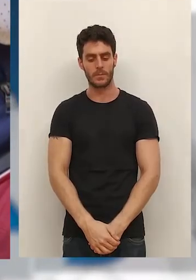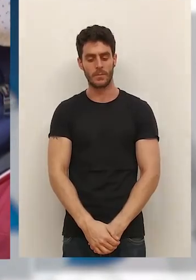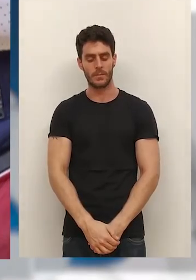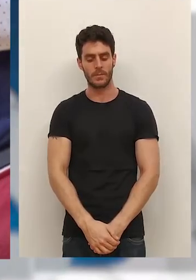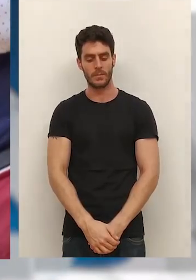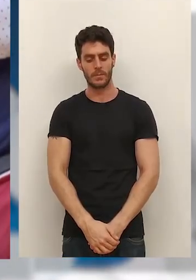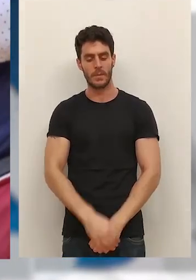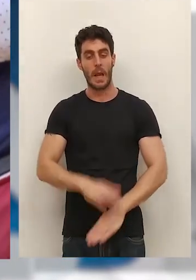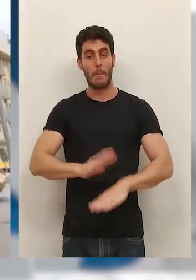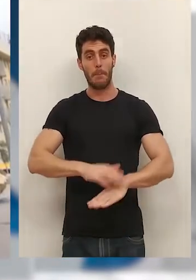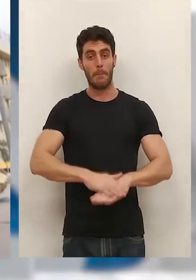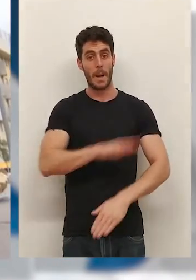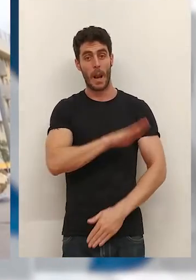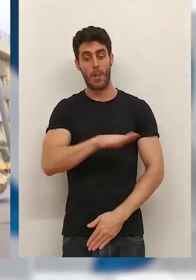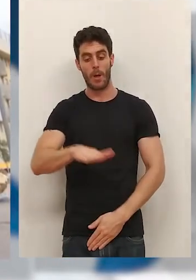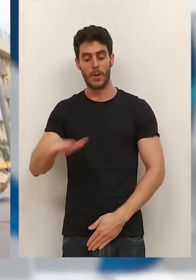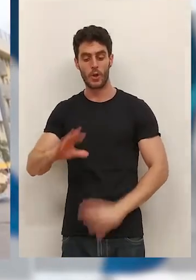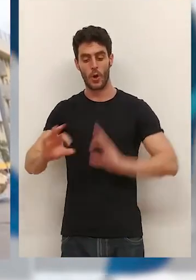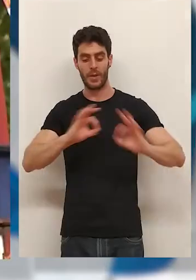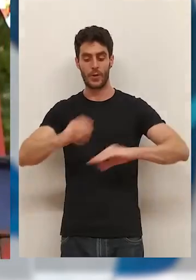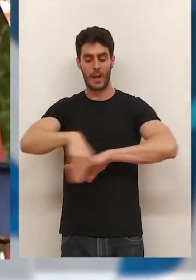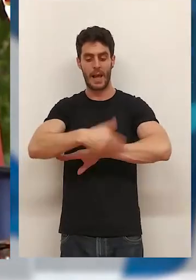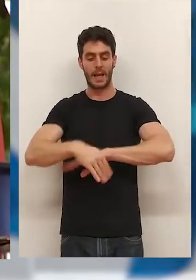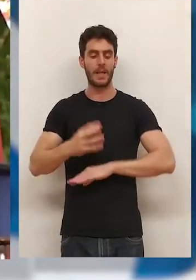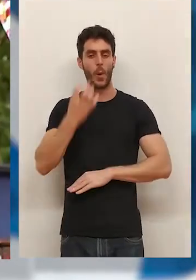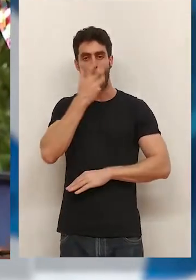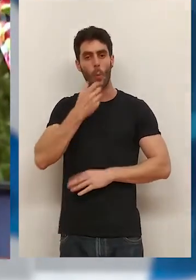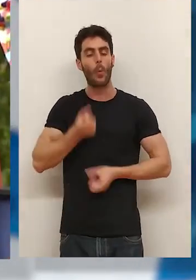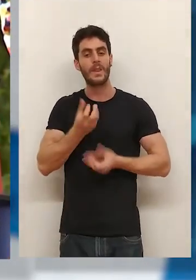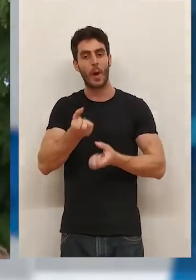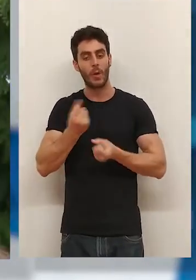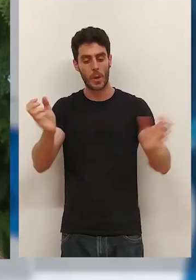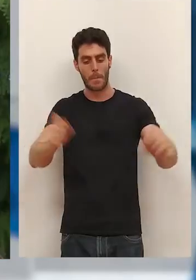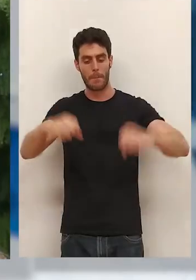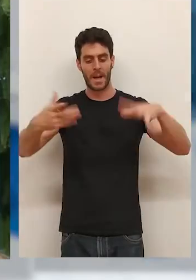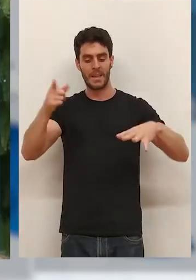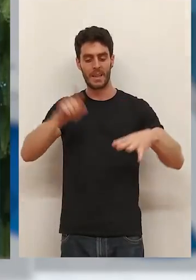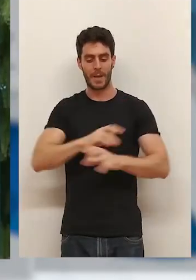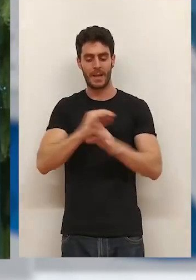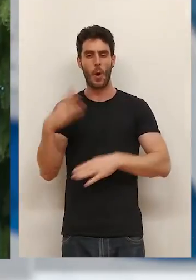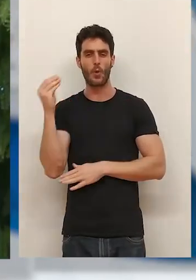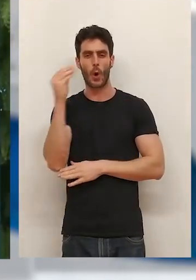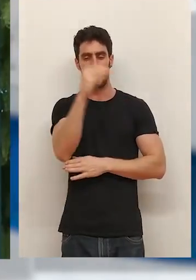Y para el público infantil, teatro en la calle, cuentacuentos, magia y, cómo no, gorgorito.